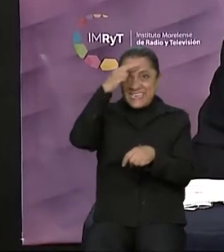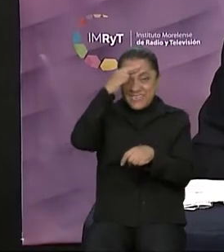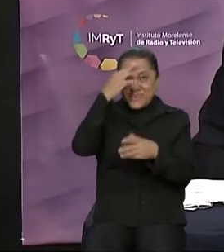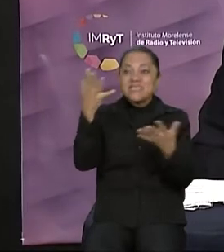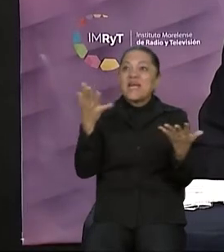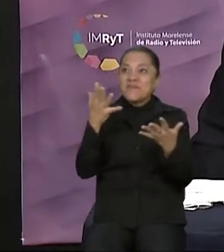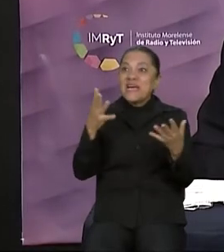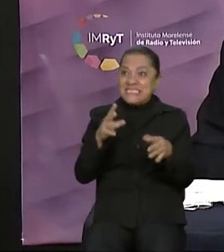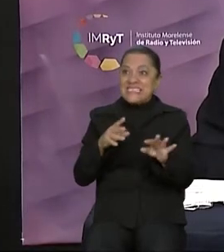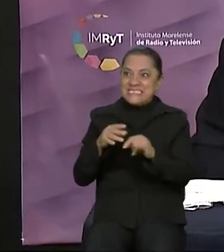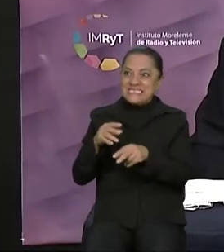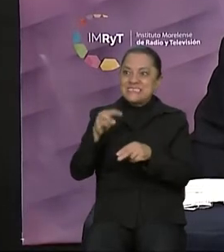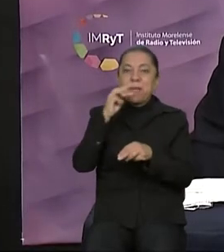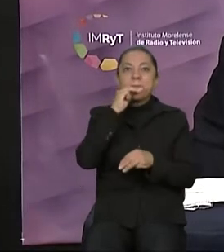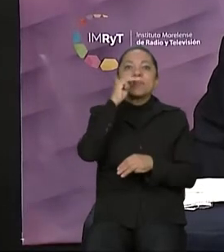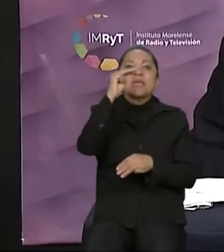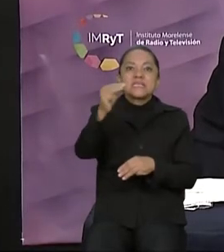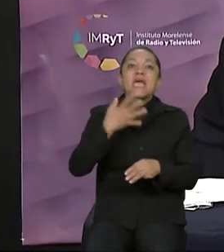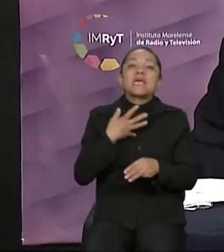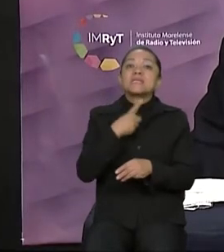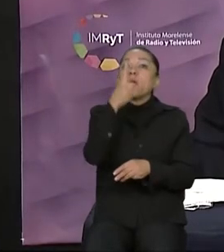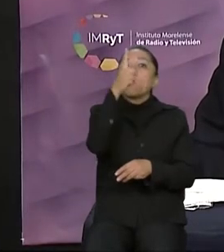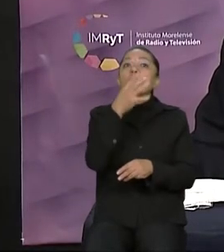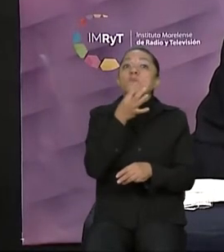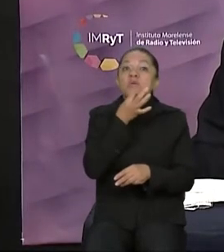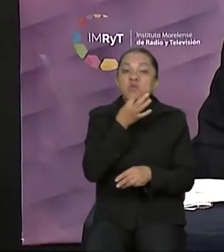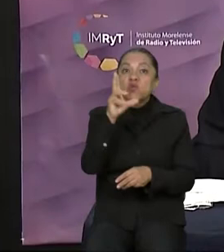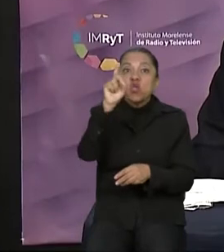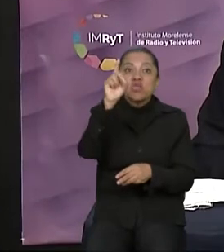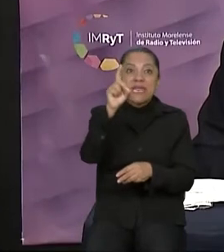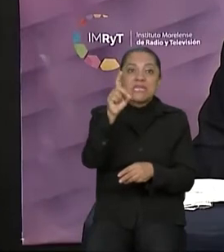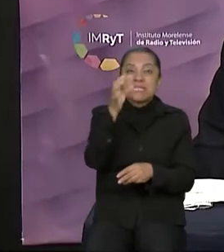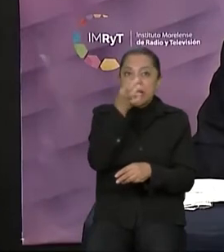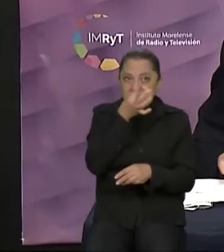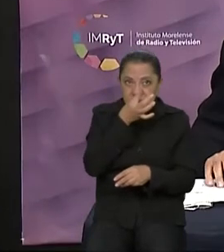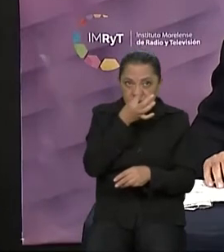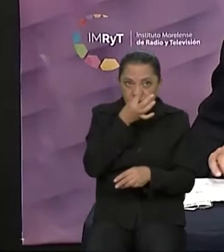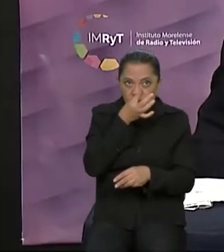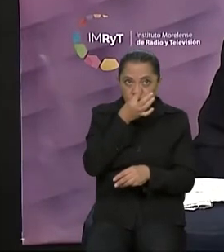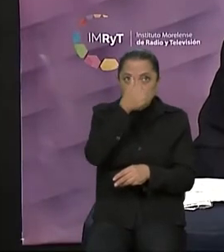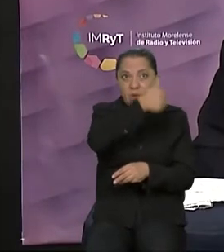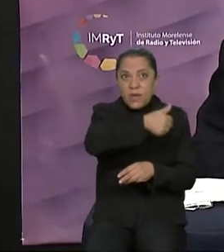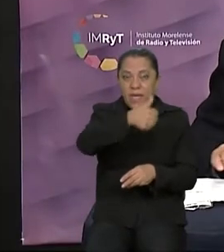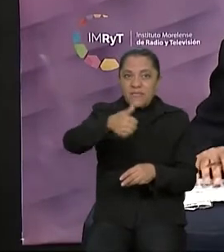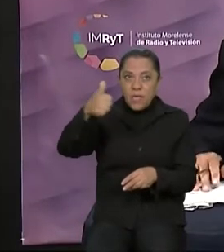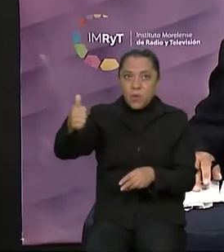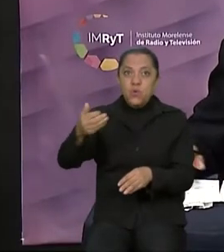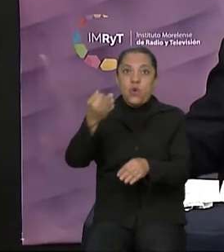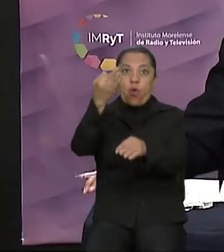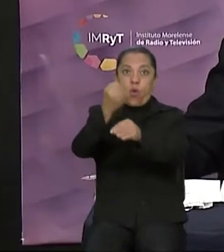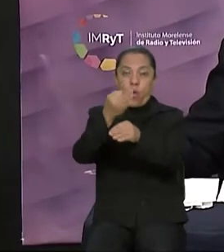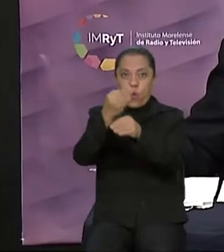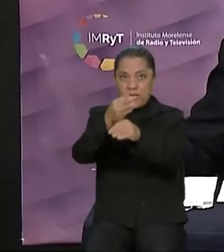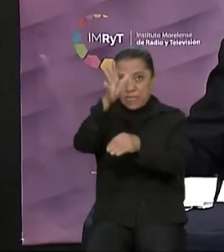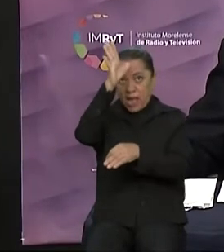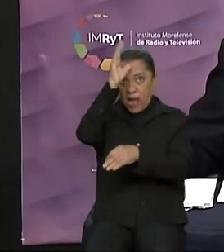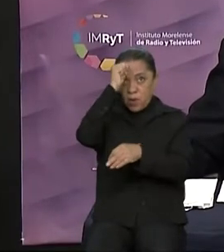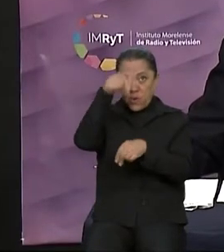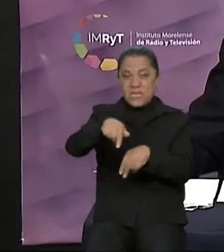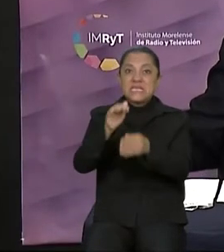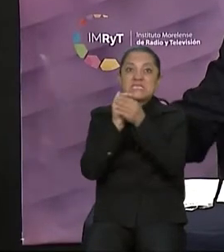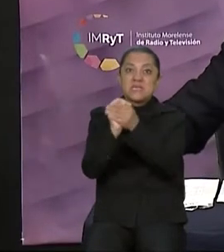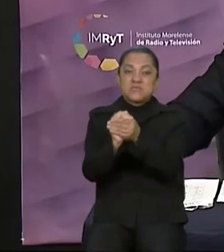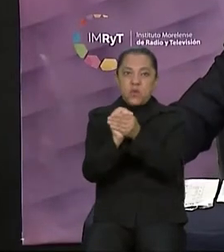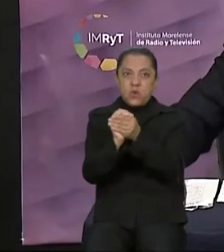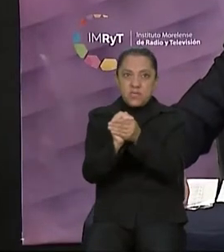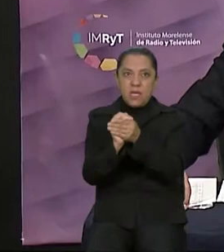Tienen un minuto con 30 segundos. Y es momento, de acuerdo a este sorteo, de escuchar a la candidata